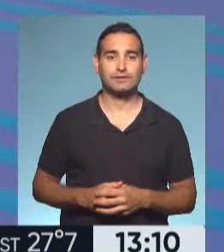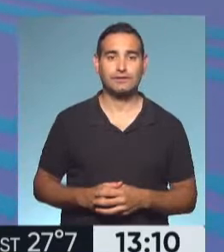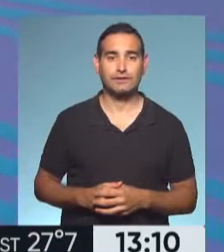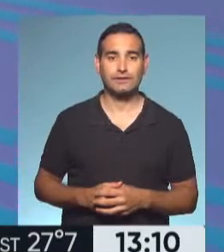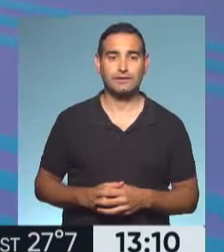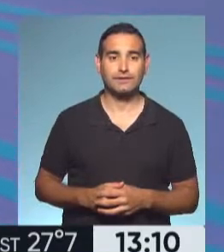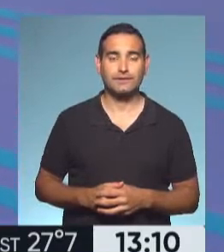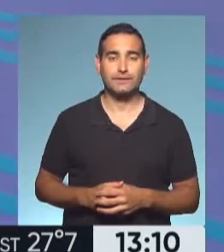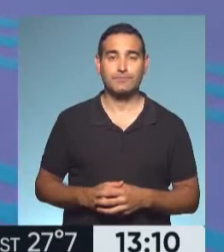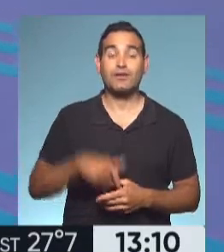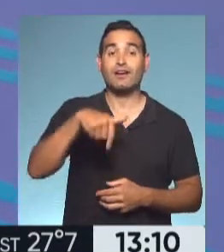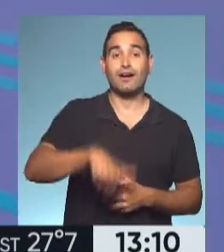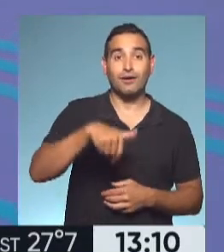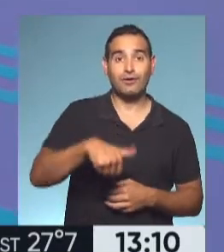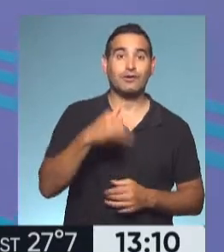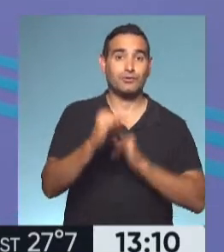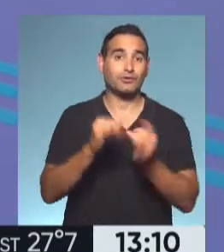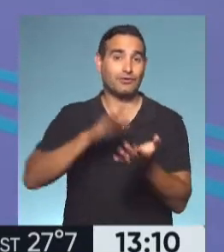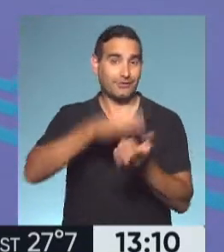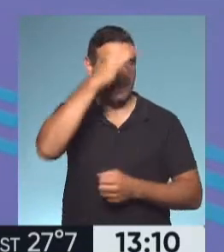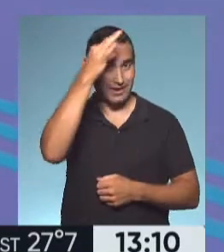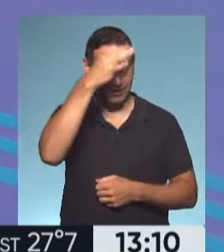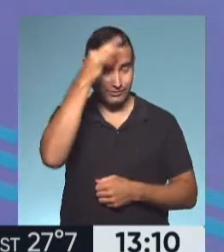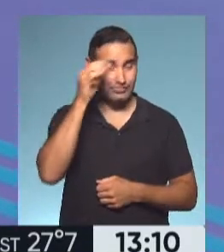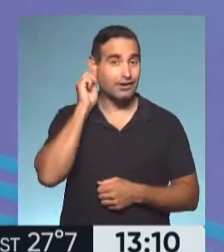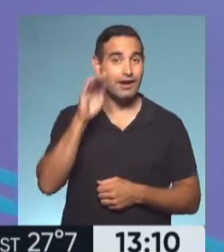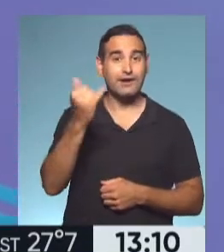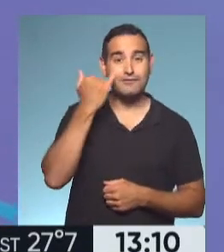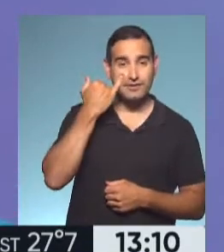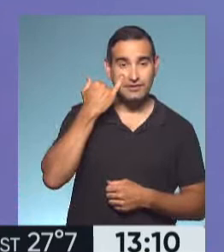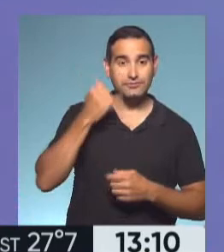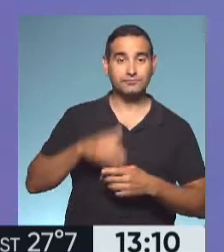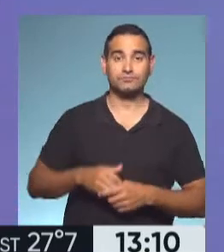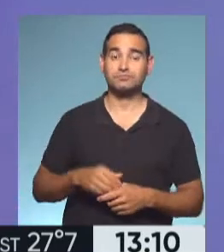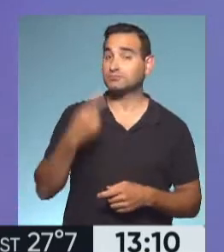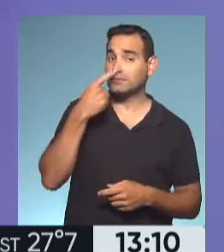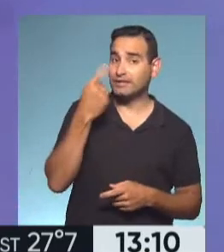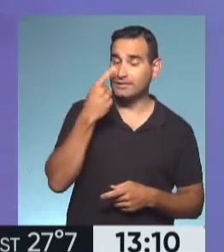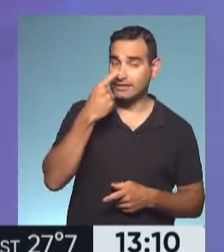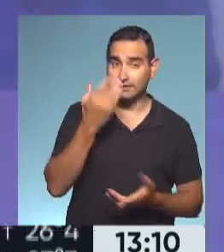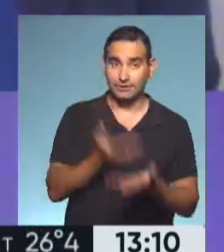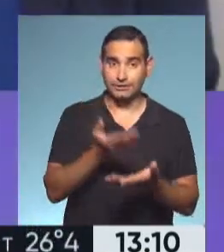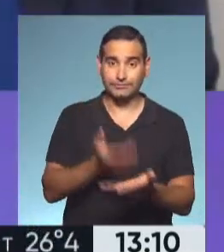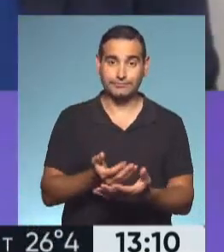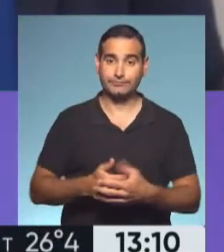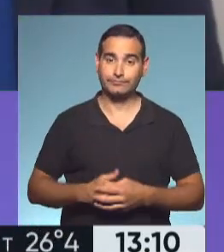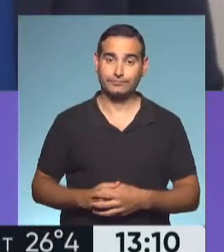Y ahora nuestro destino es ir al teatro de la mano de Gaby Radice con una interesante propuesta, Gaby.